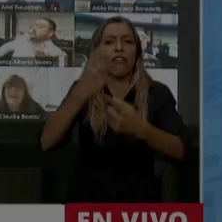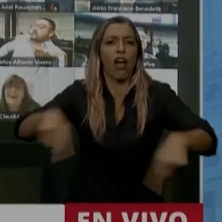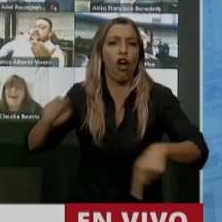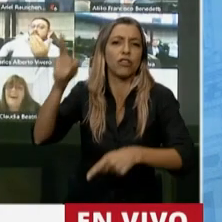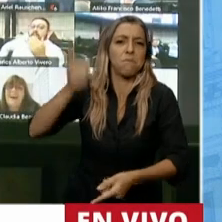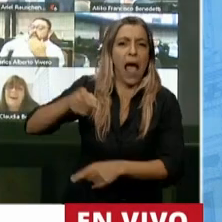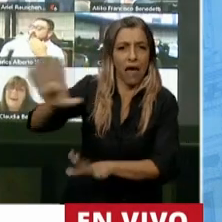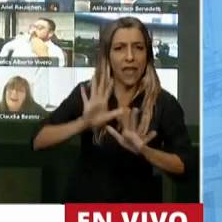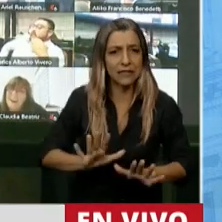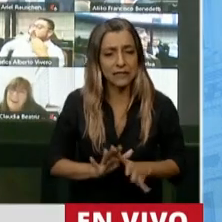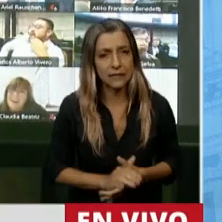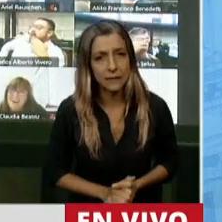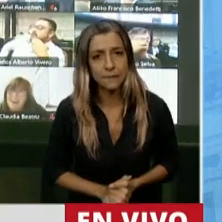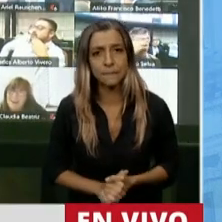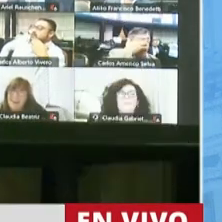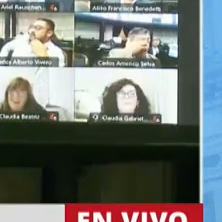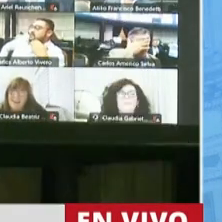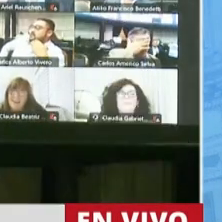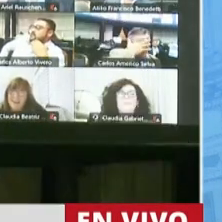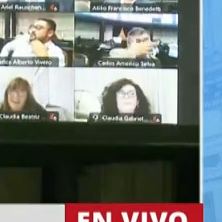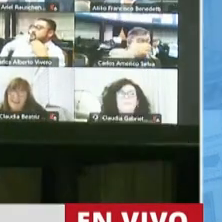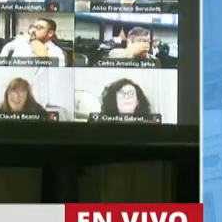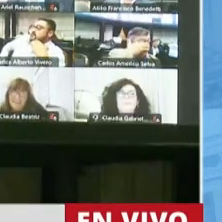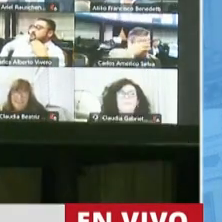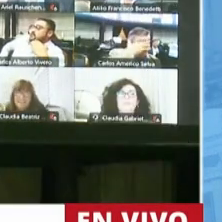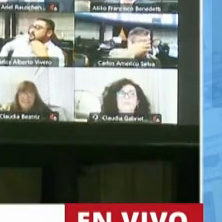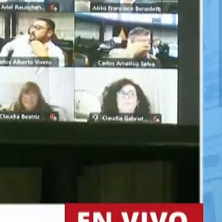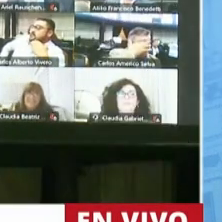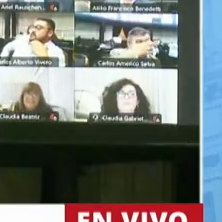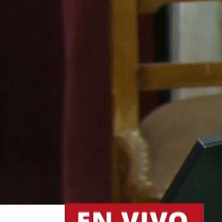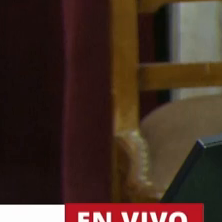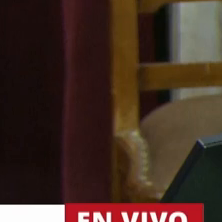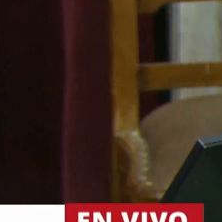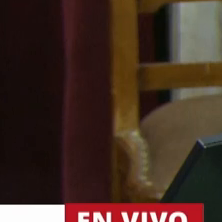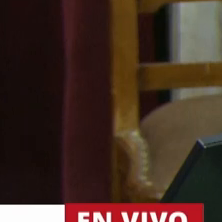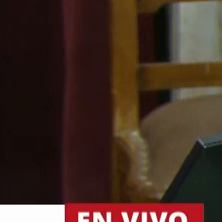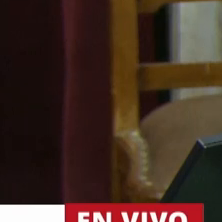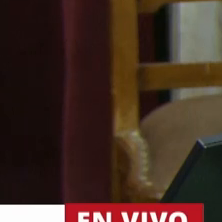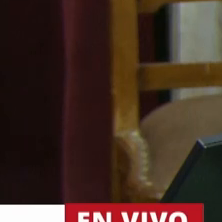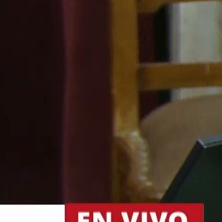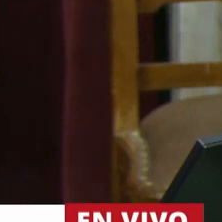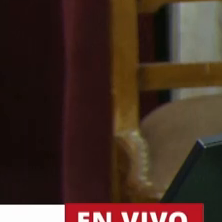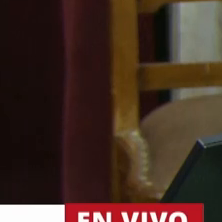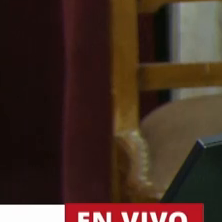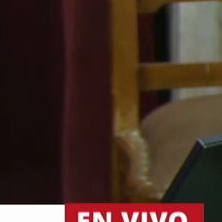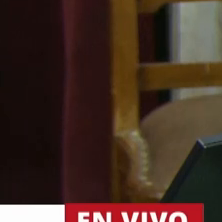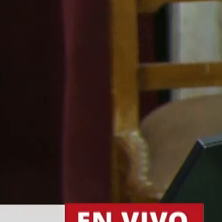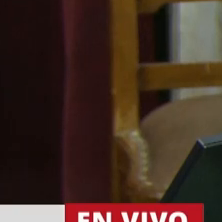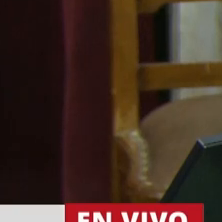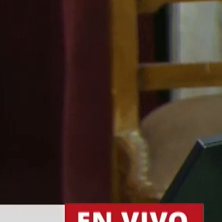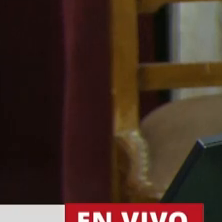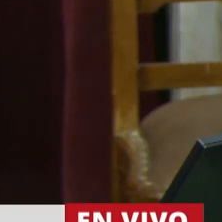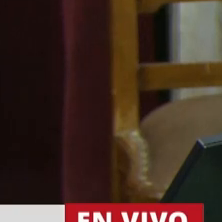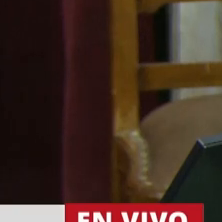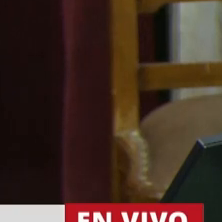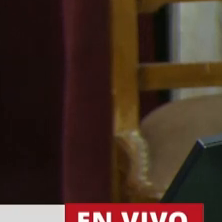Tiene la palabra el diputado Germán Martínez. Le pido la misma vemencia en lo que me reclaman el tiempo, que cuando son